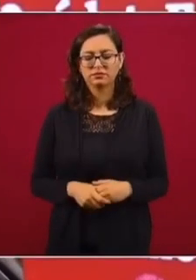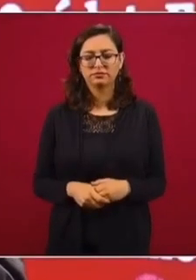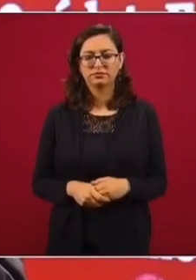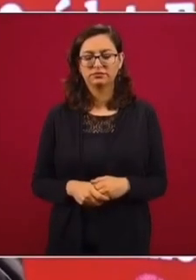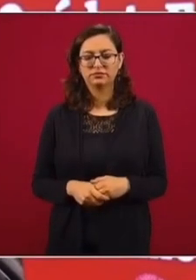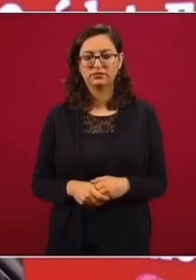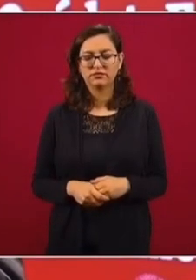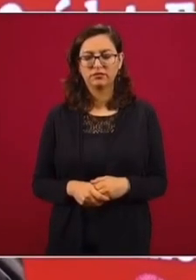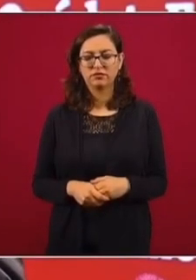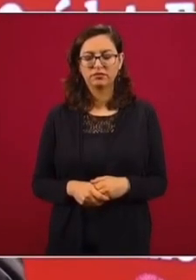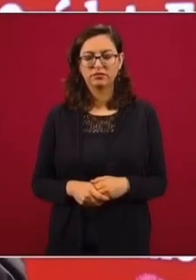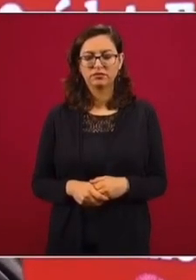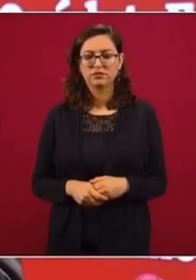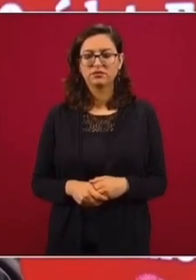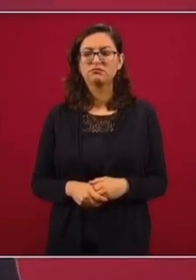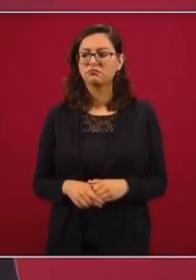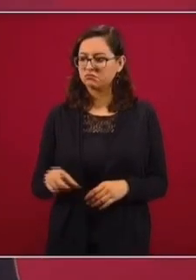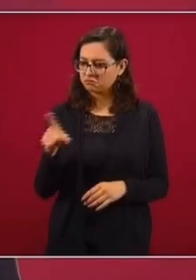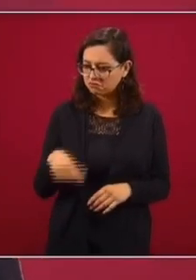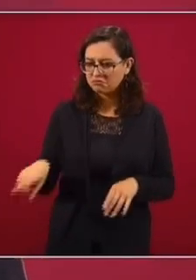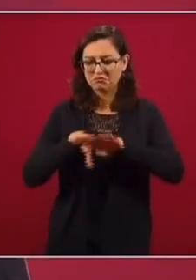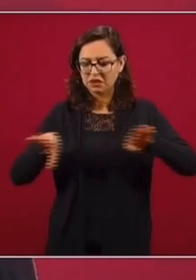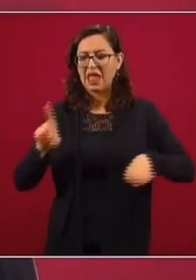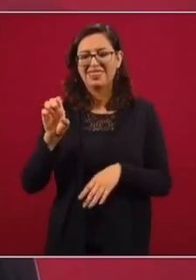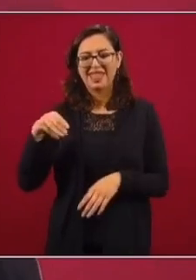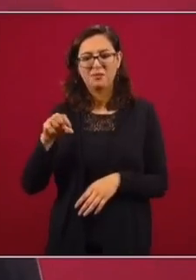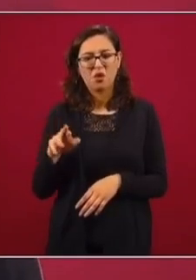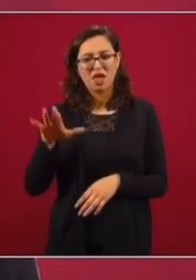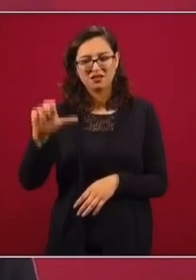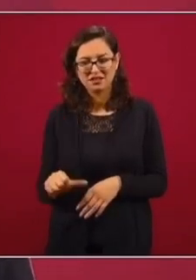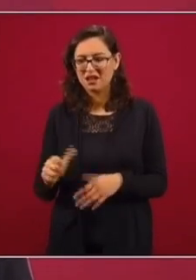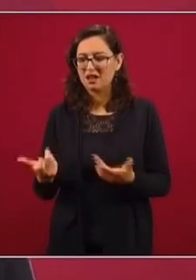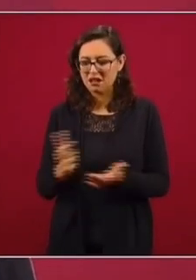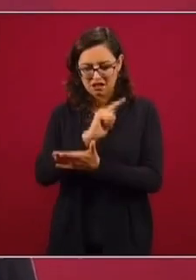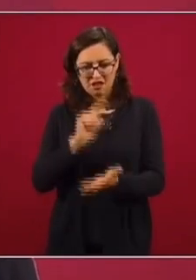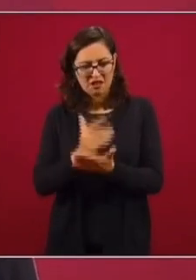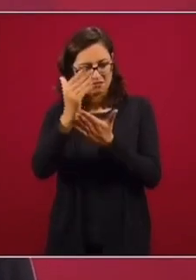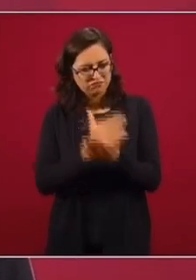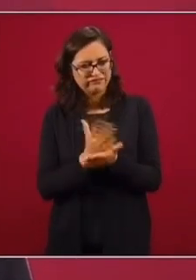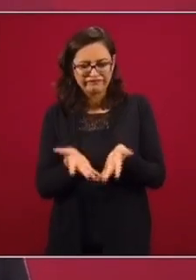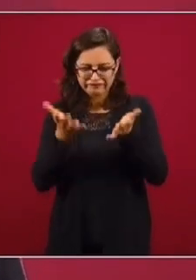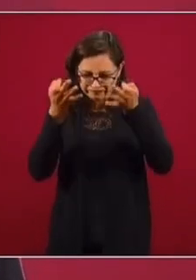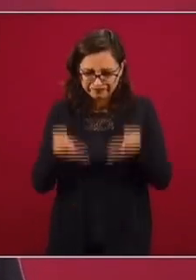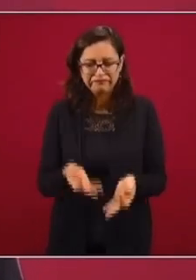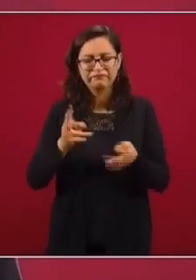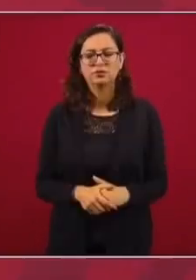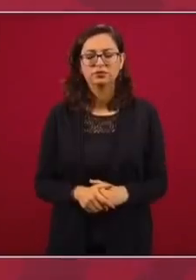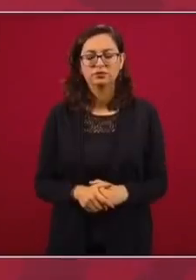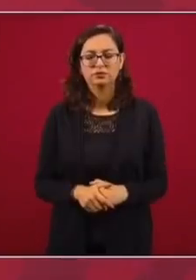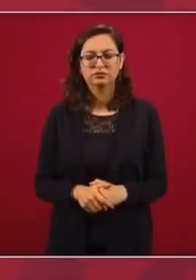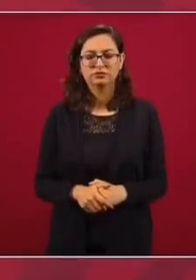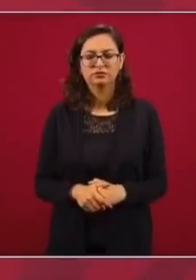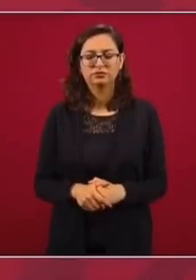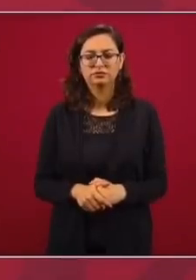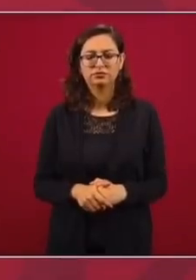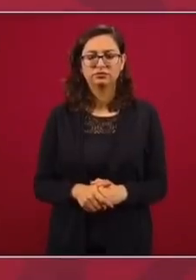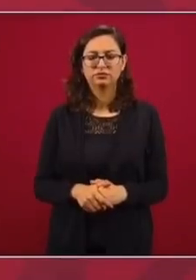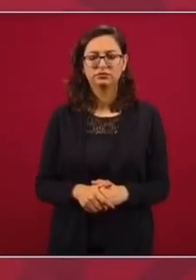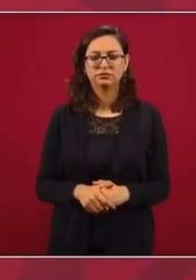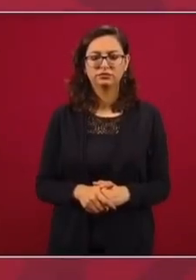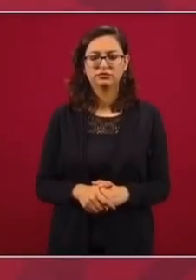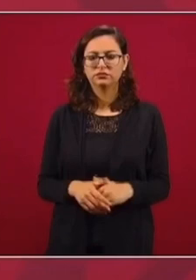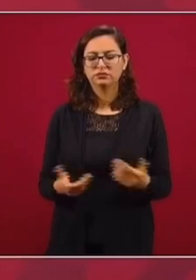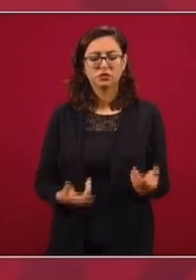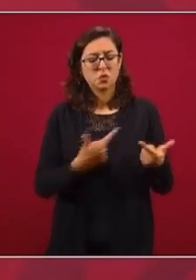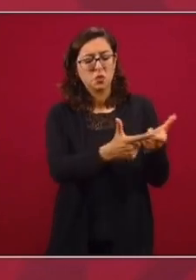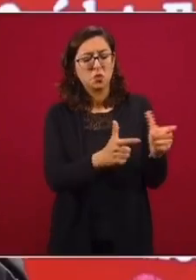Es el establecimiento de la democracia, del verdadero Estado de Derecho, del respeto a las libertades, de la justicia. Ya el gobierno no está al servicio